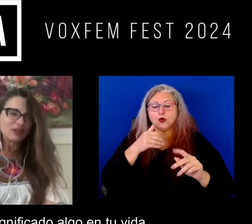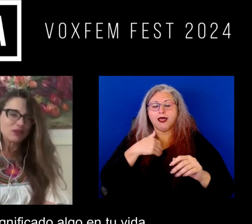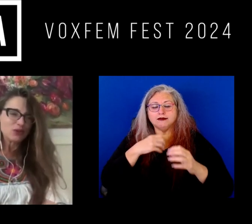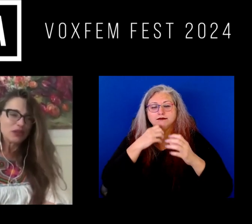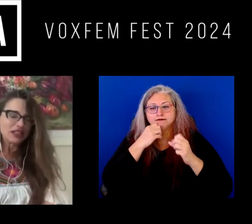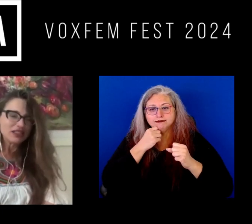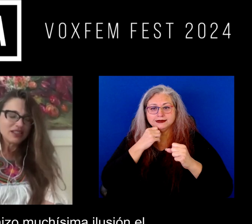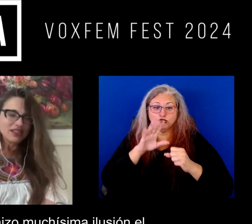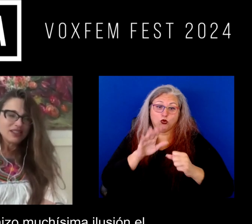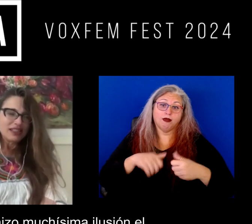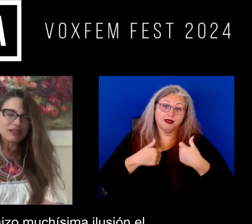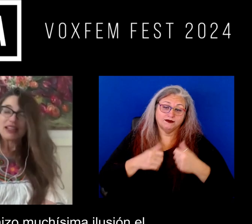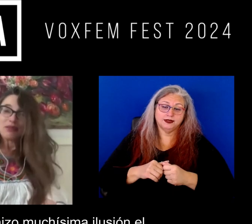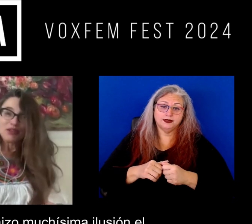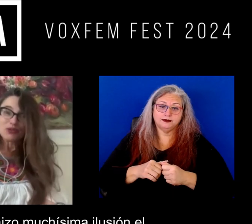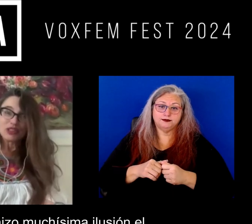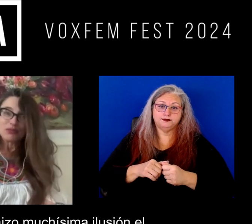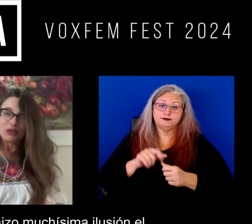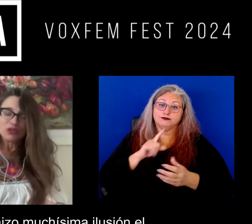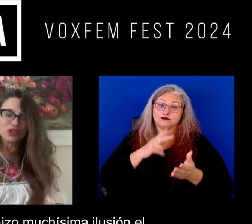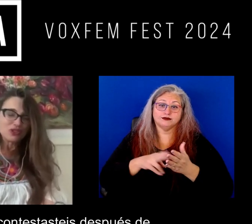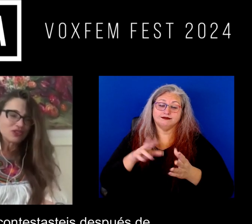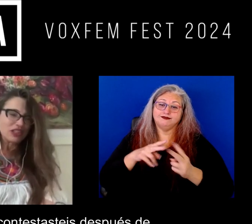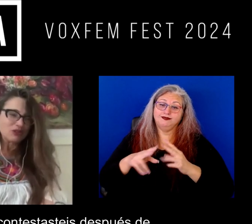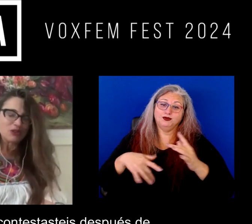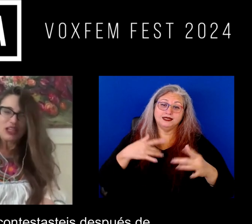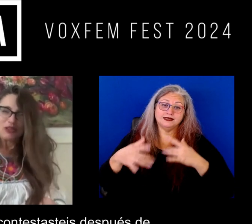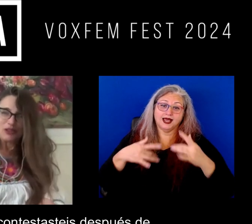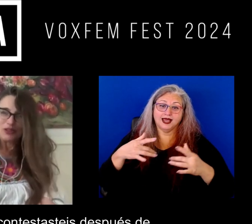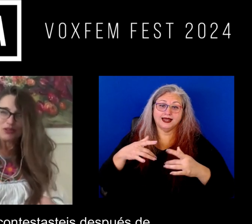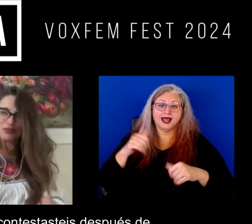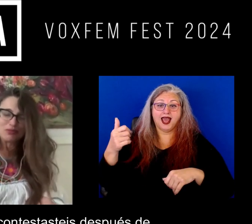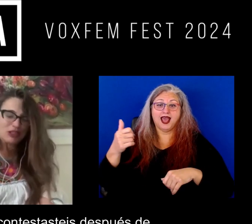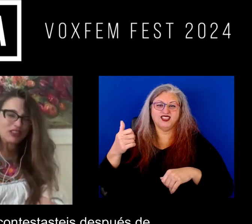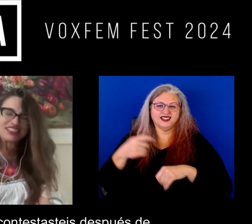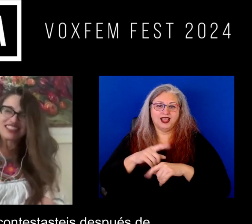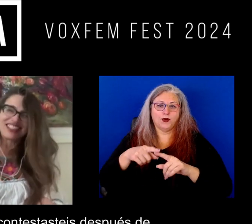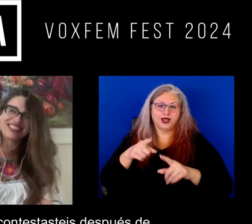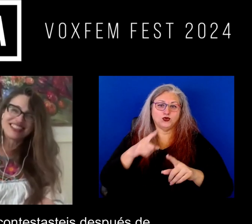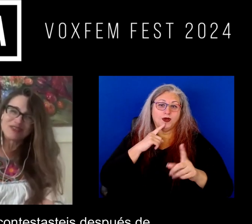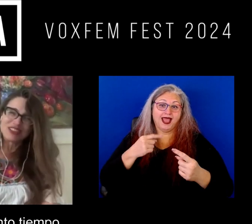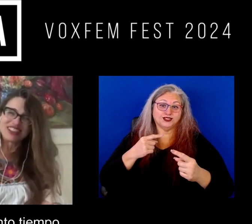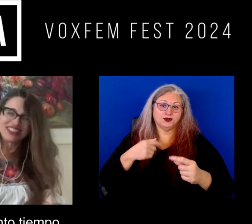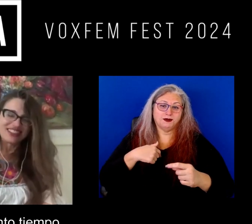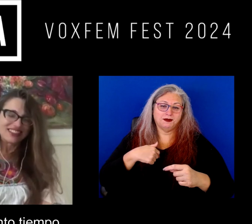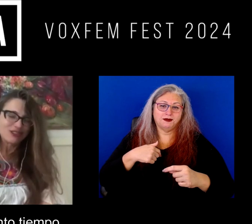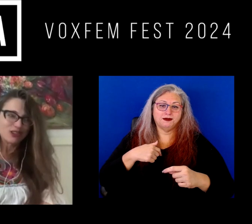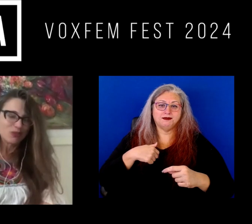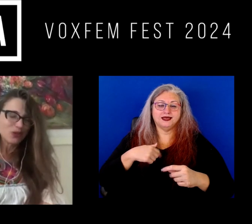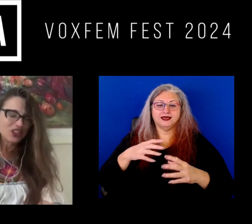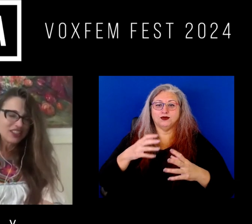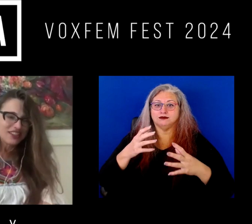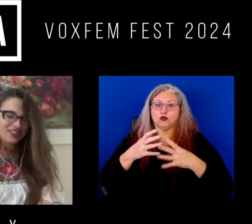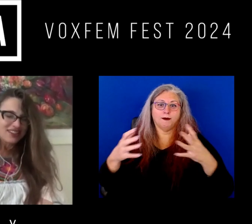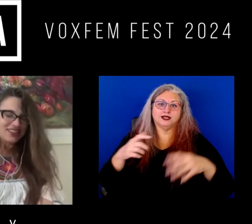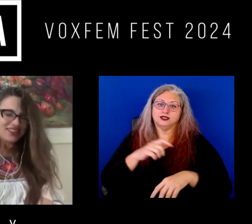significado algo en tu vida la verdad que me hizo muchísima ilusión el otro día cuando me contestasteis después de de tanto